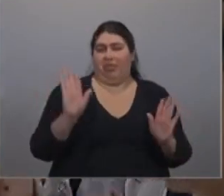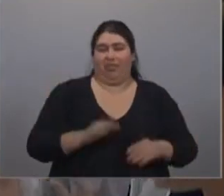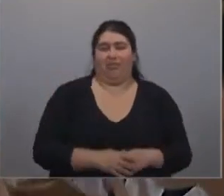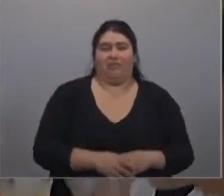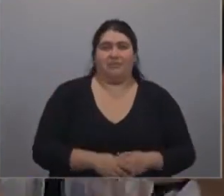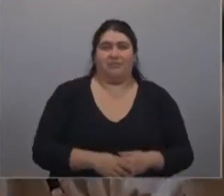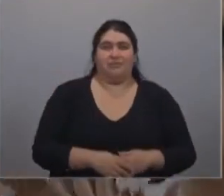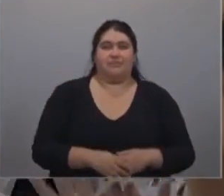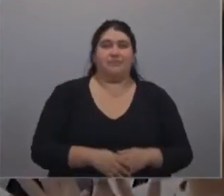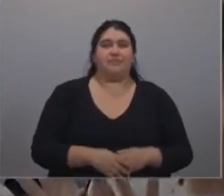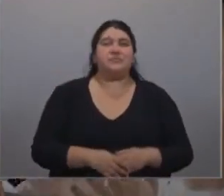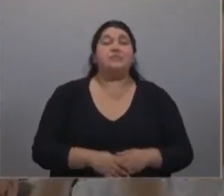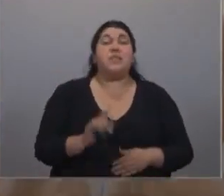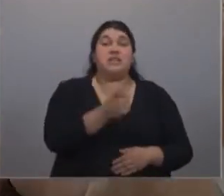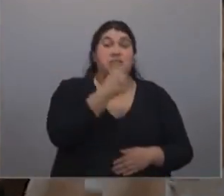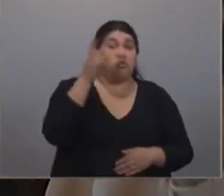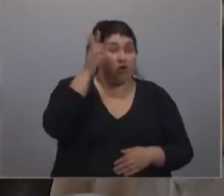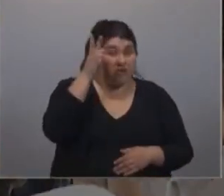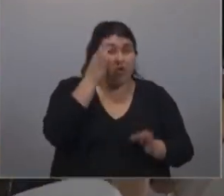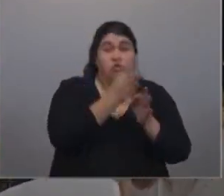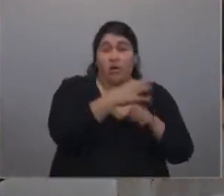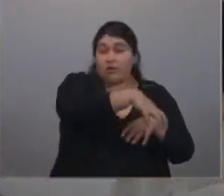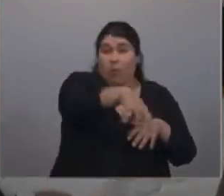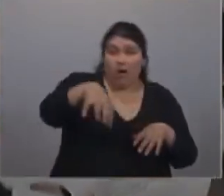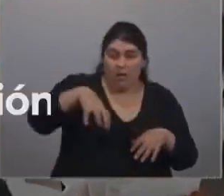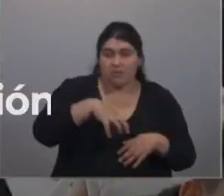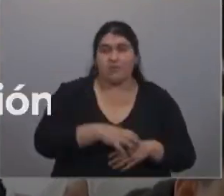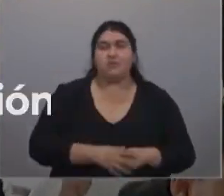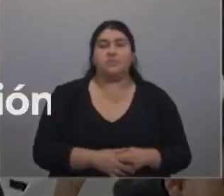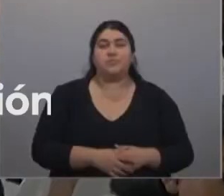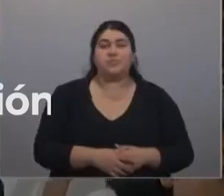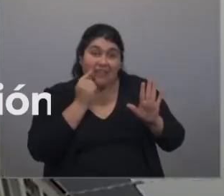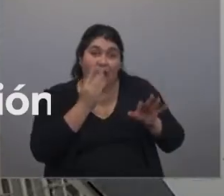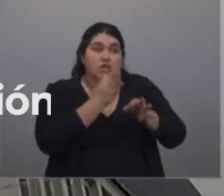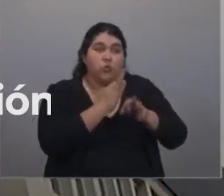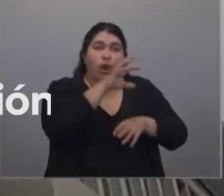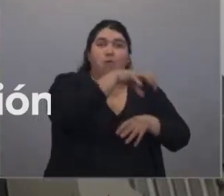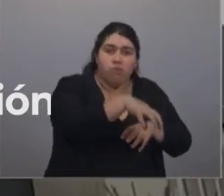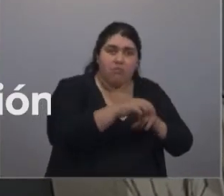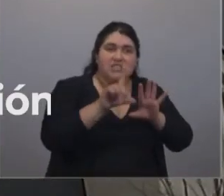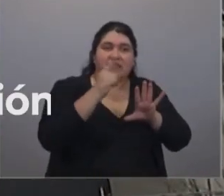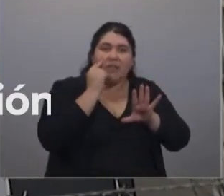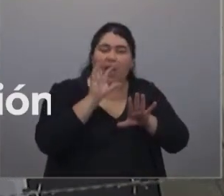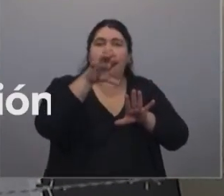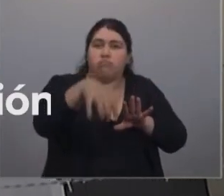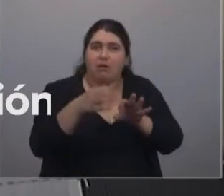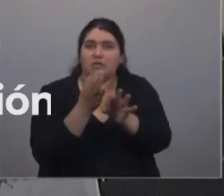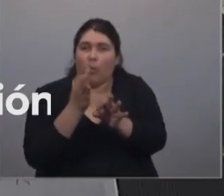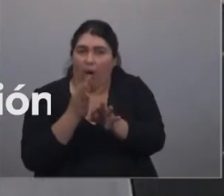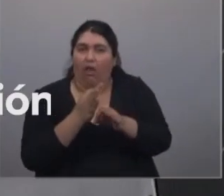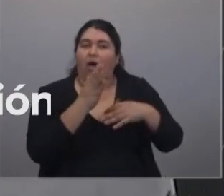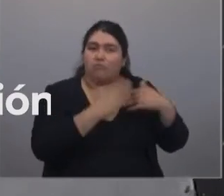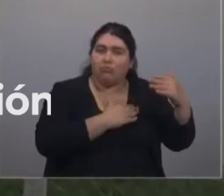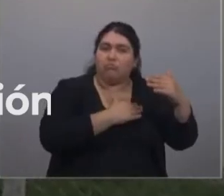No puede haber mercado si no hay Estado. Estamos acá en Ezeiza y yo recordaba cuando el Presidente Obama de los Estados